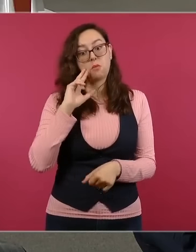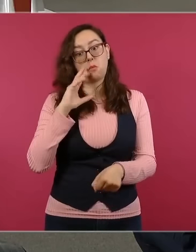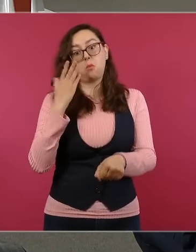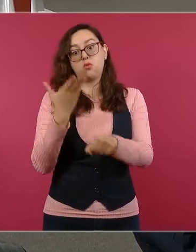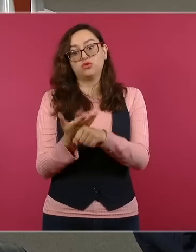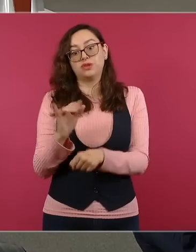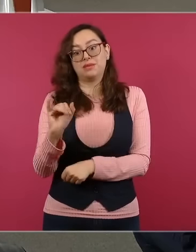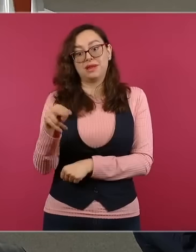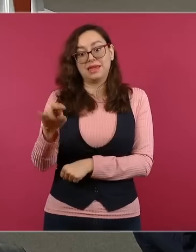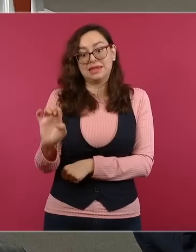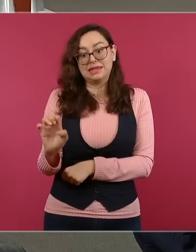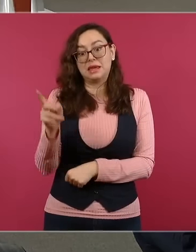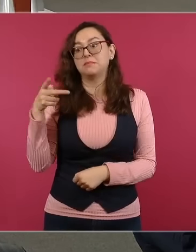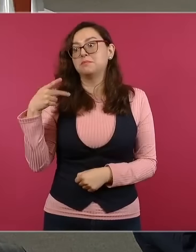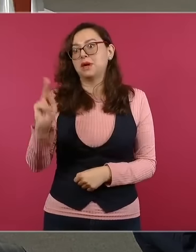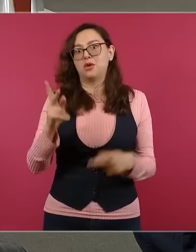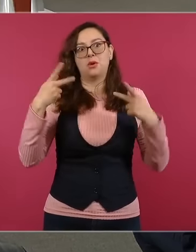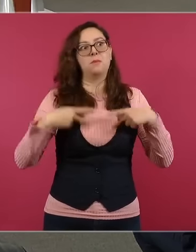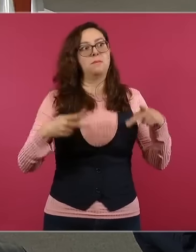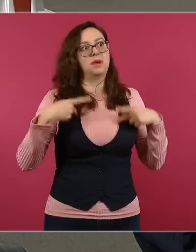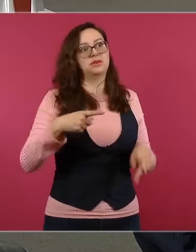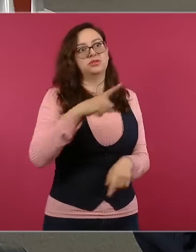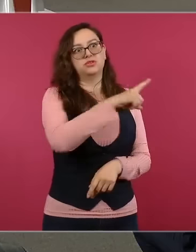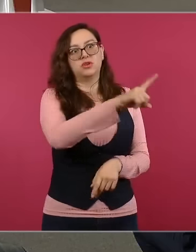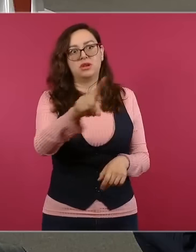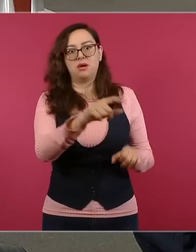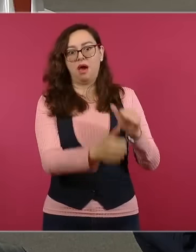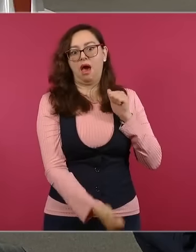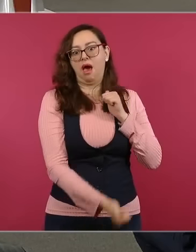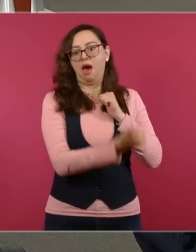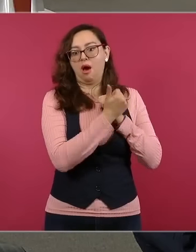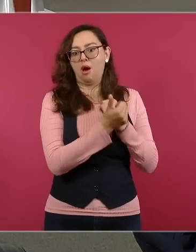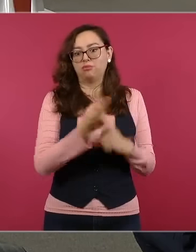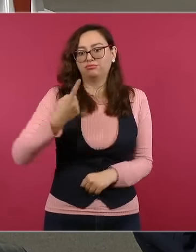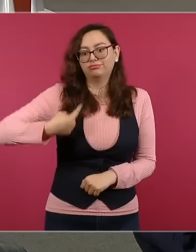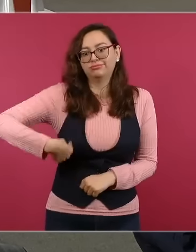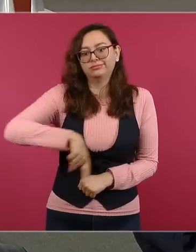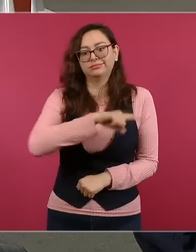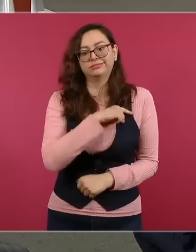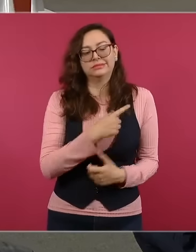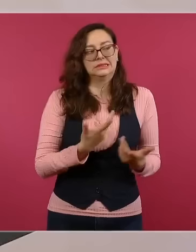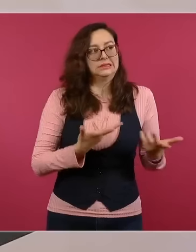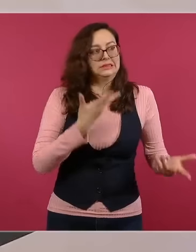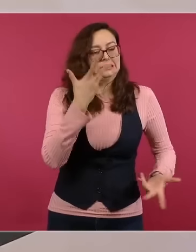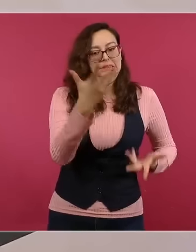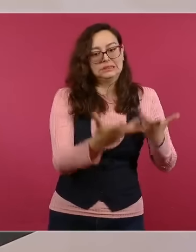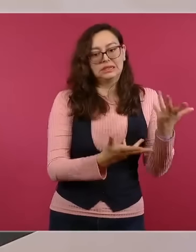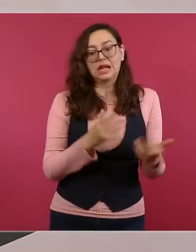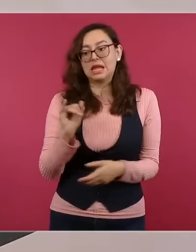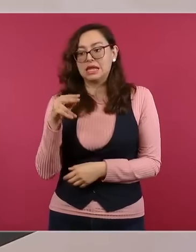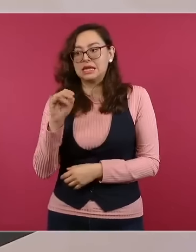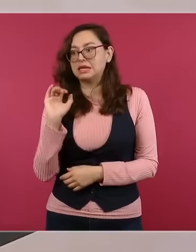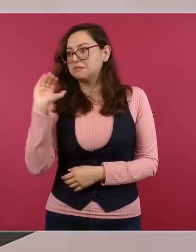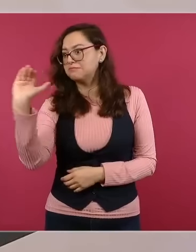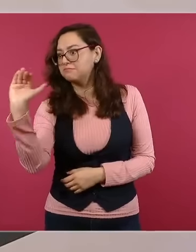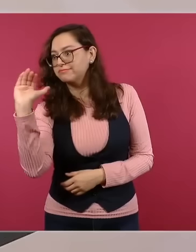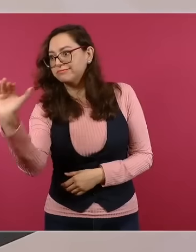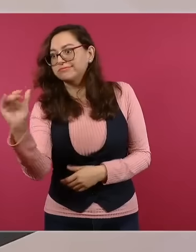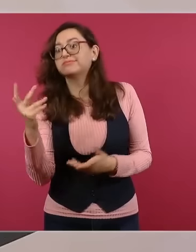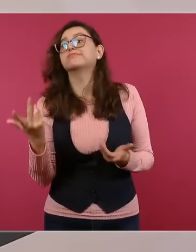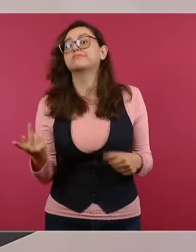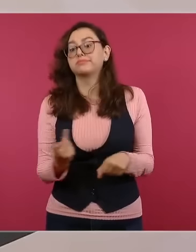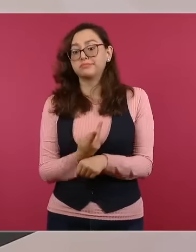llegan a nosotros. Y ayer, el 21 de abril, ya la Comisión Nacional de Vigilancia del INE